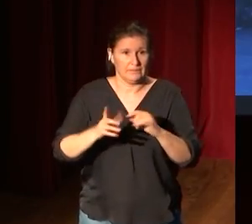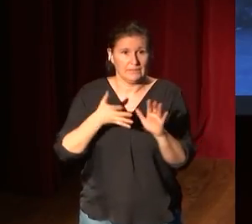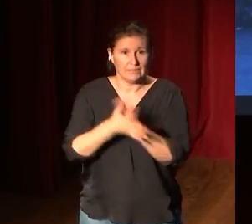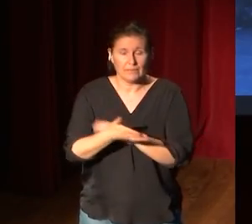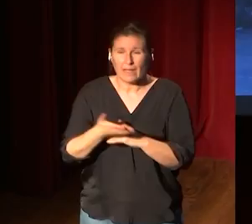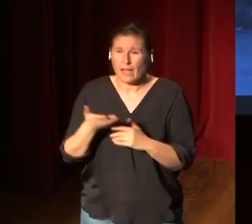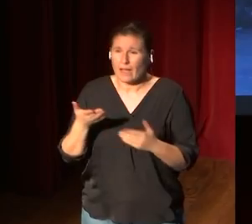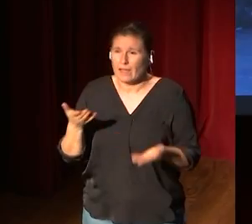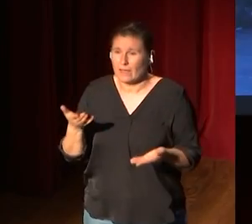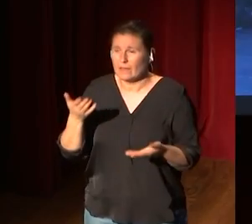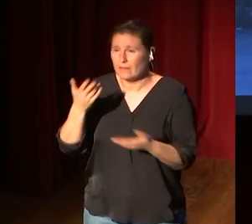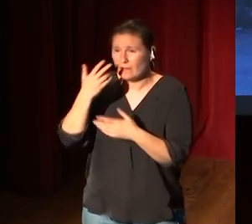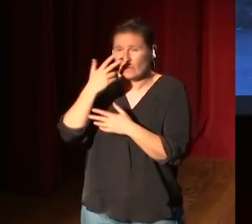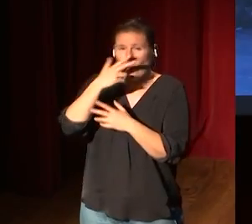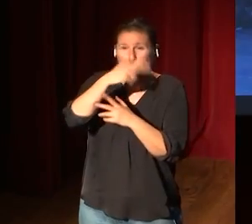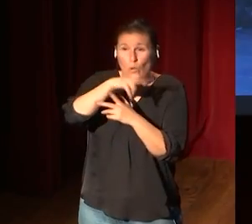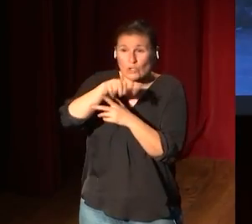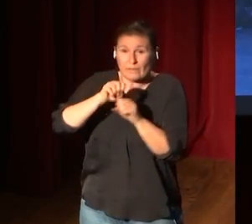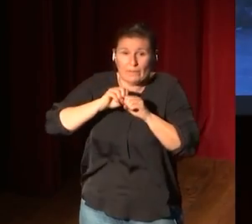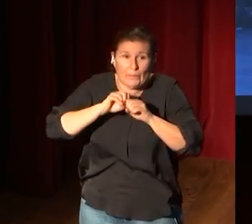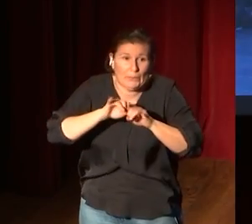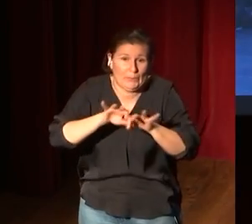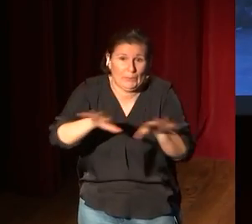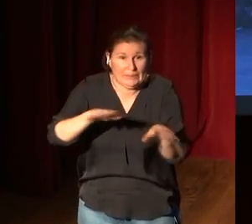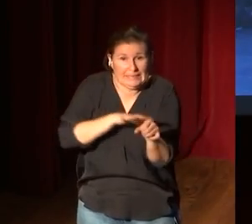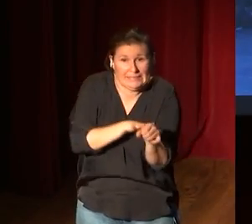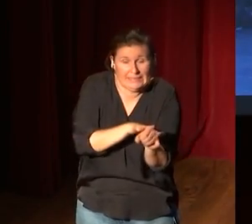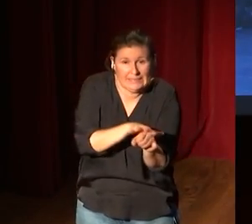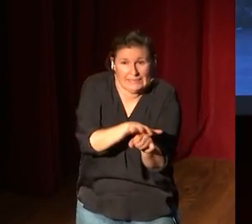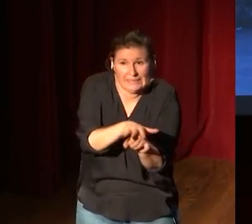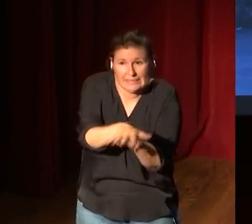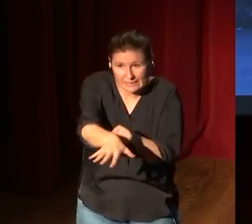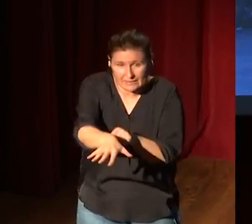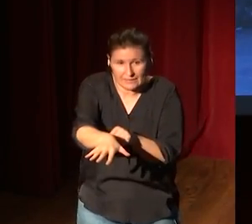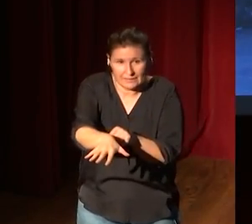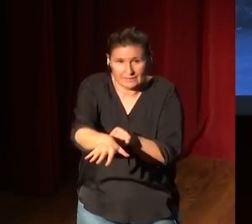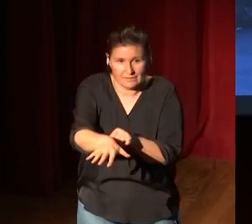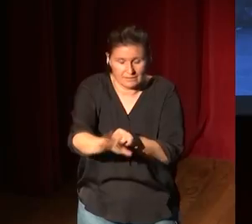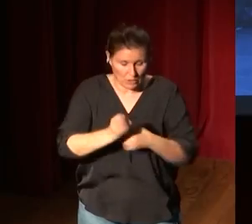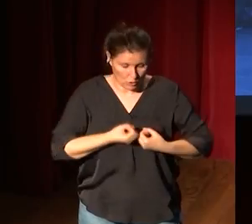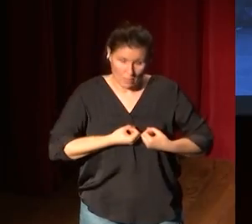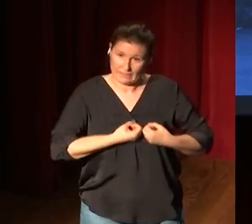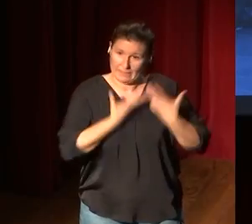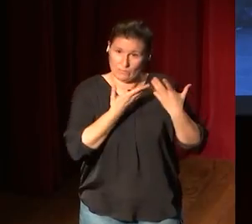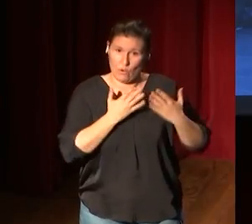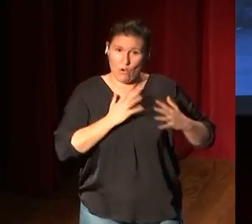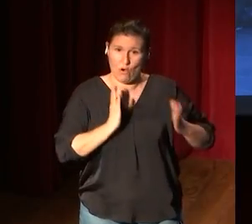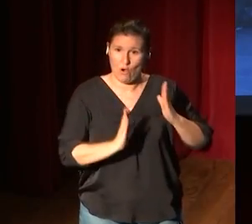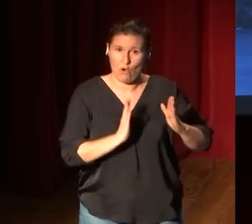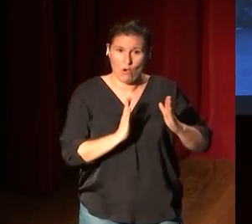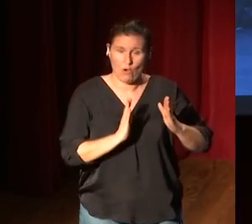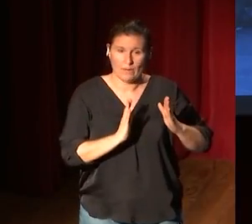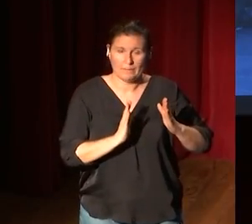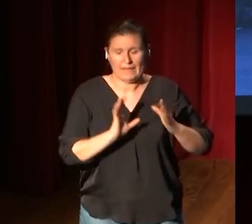museografización, voy a decirlo así, museologización, el romanticismo, la